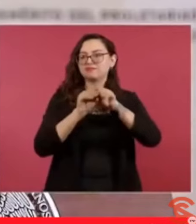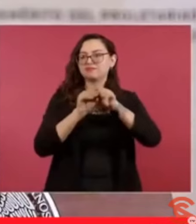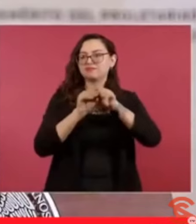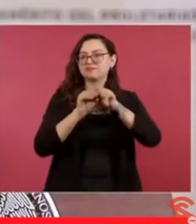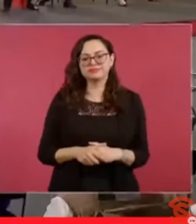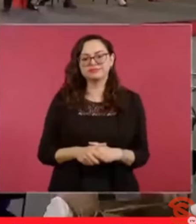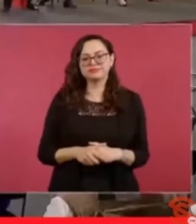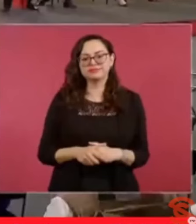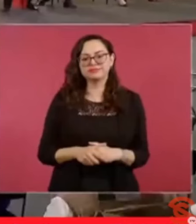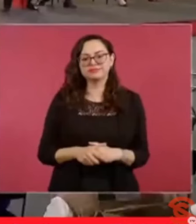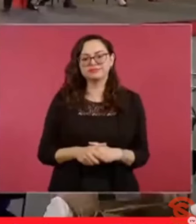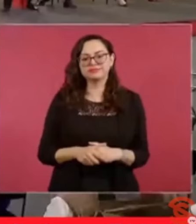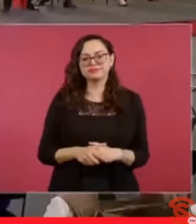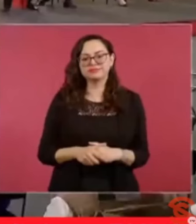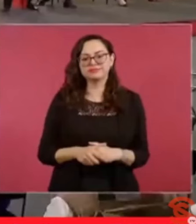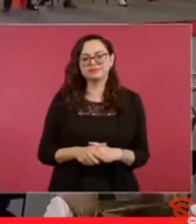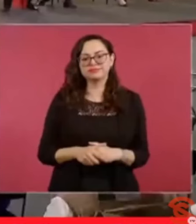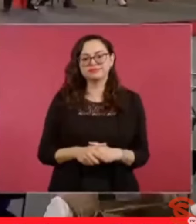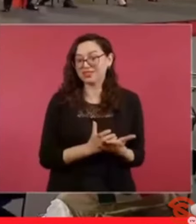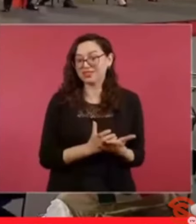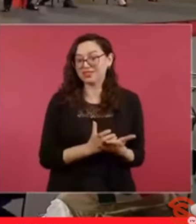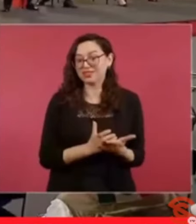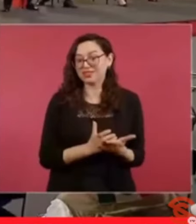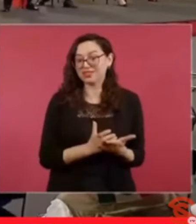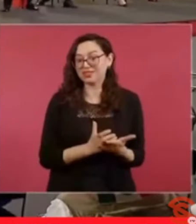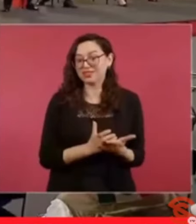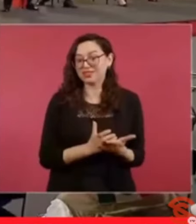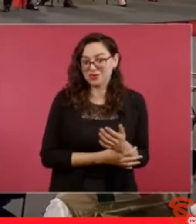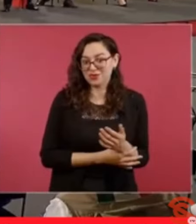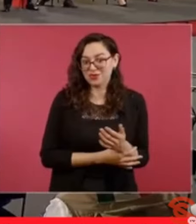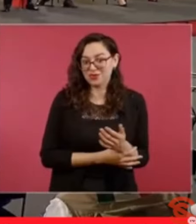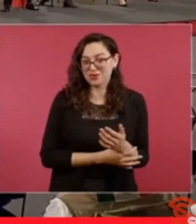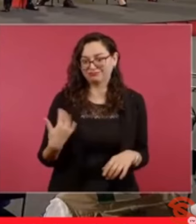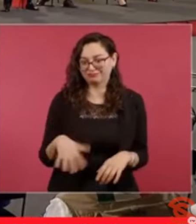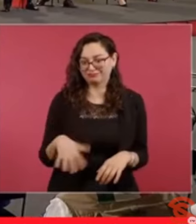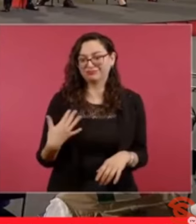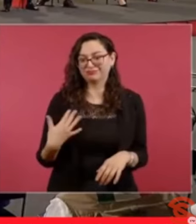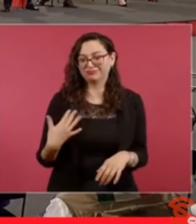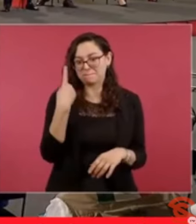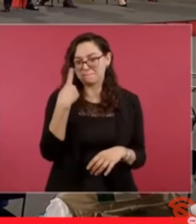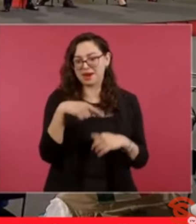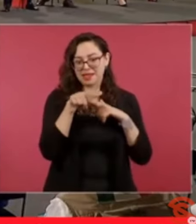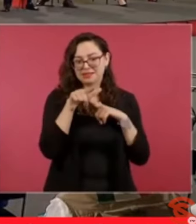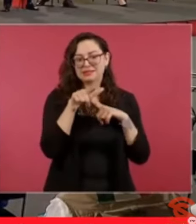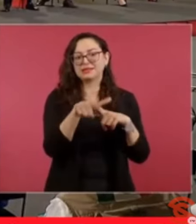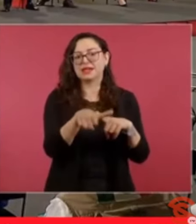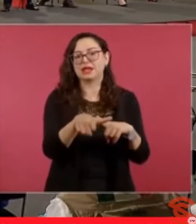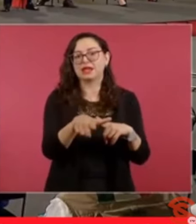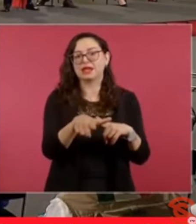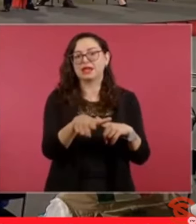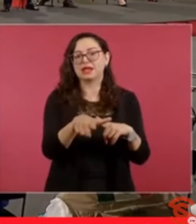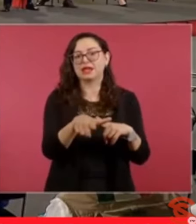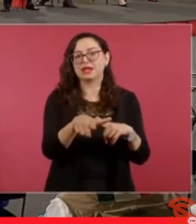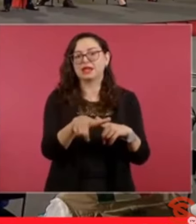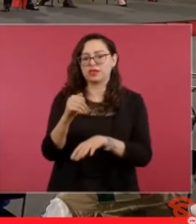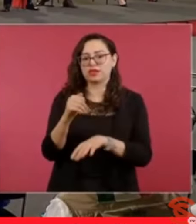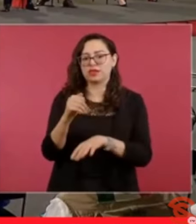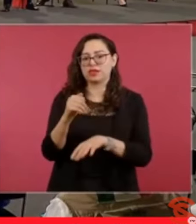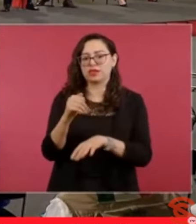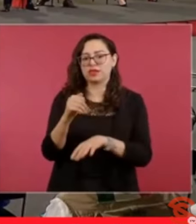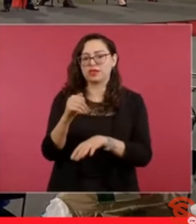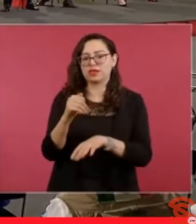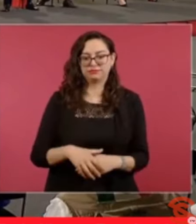el contraratito que le da el gobierno de Guanajuato para seguir con el ataque político de mentiras.